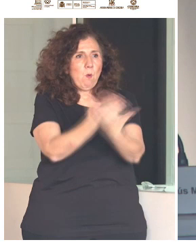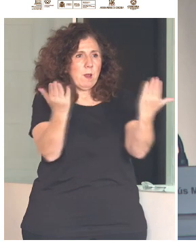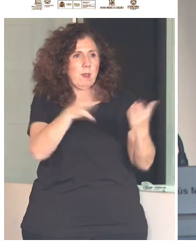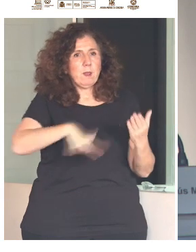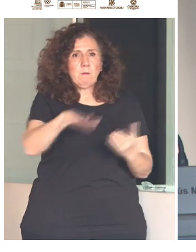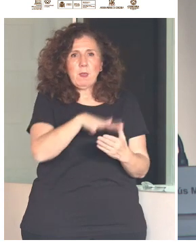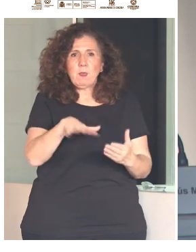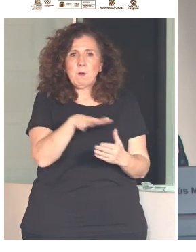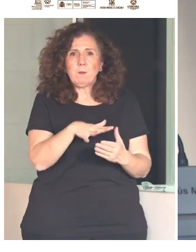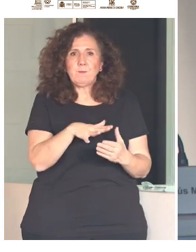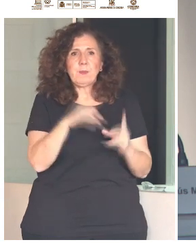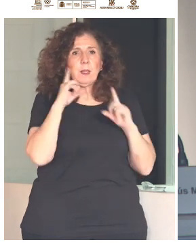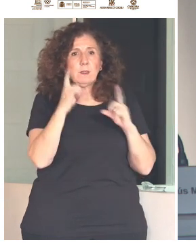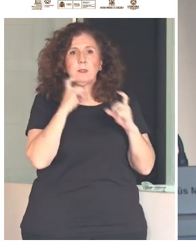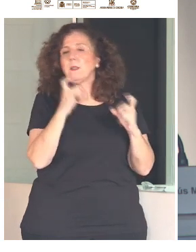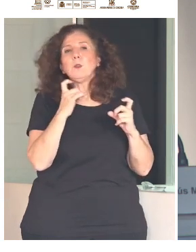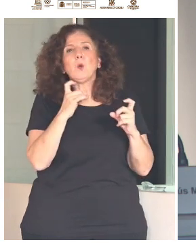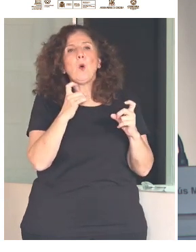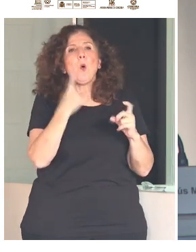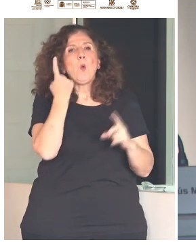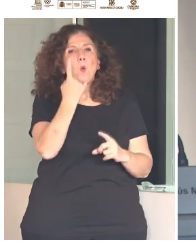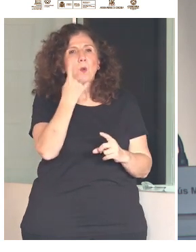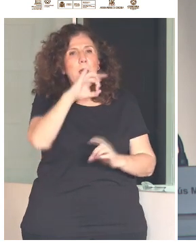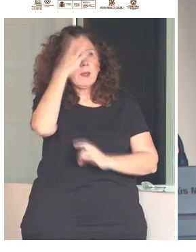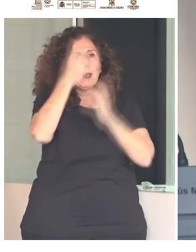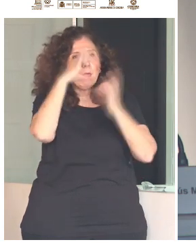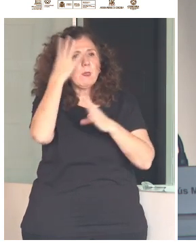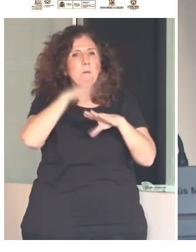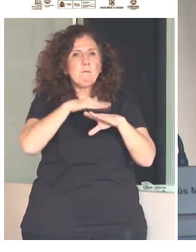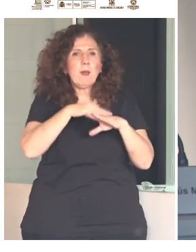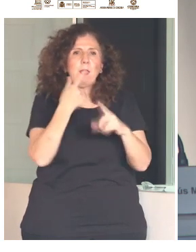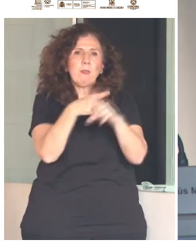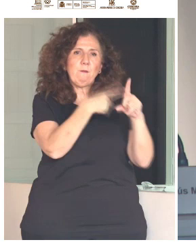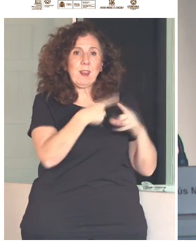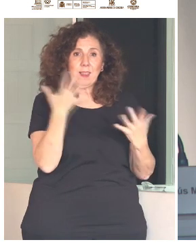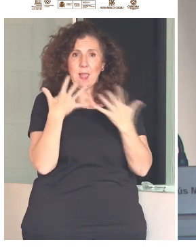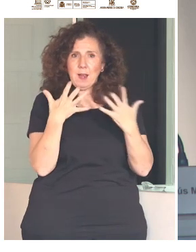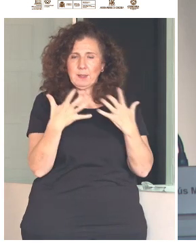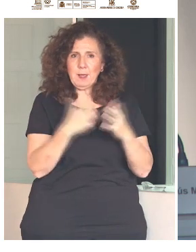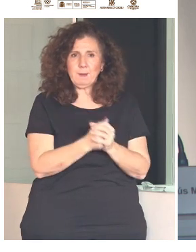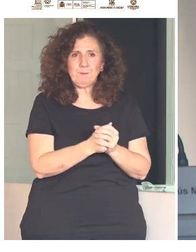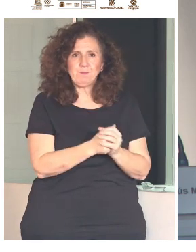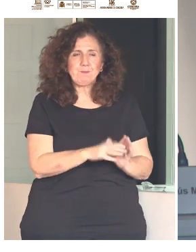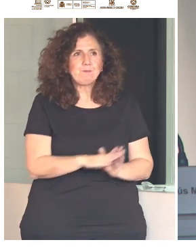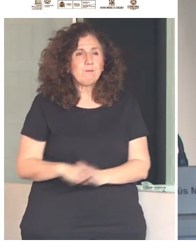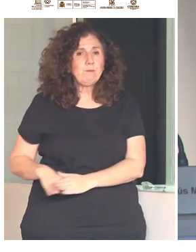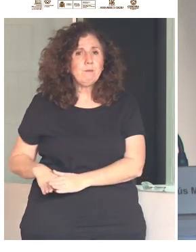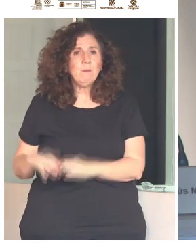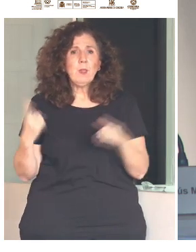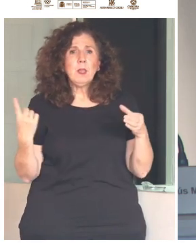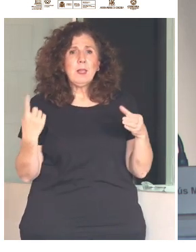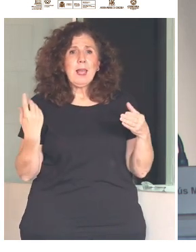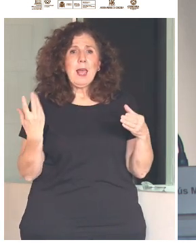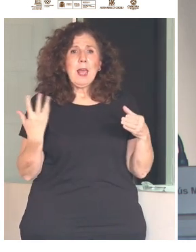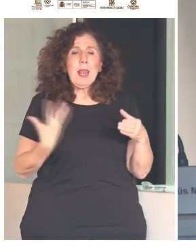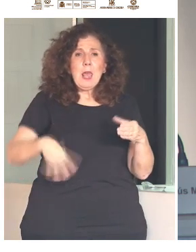creación manifestada a través de las diferentes artes. La inclusión no llega sola.